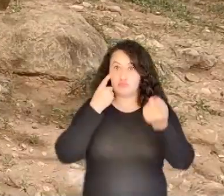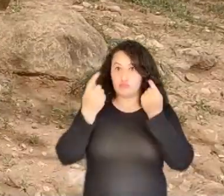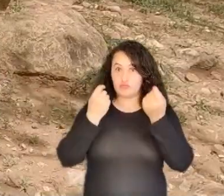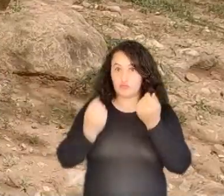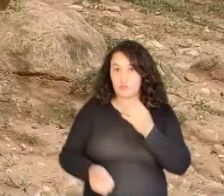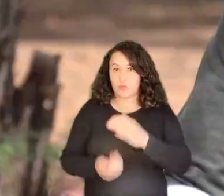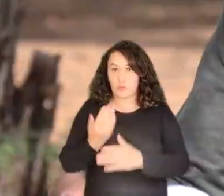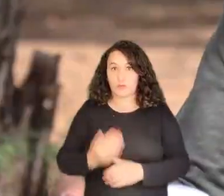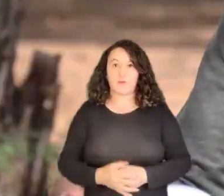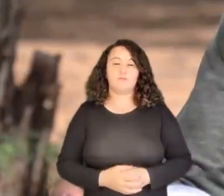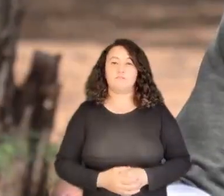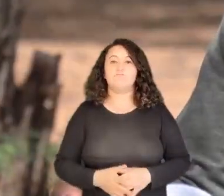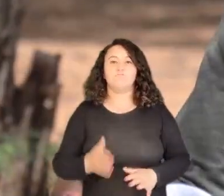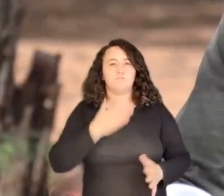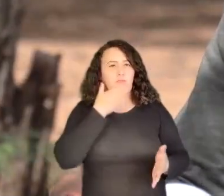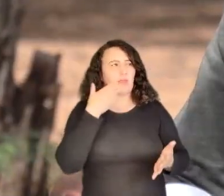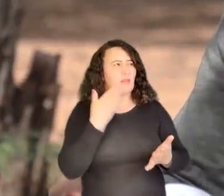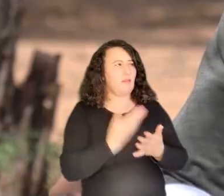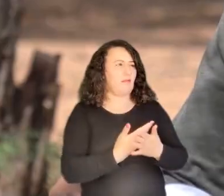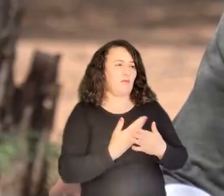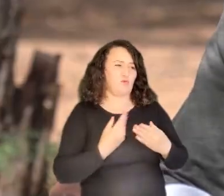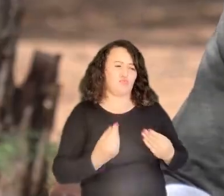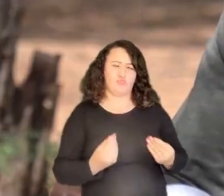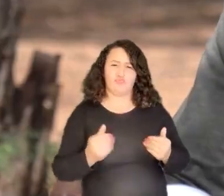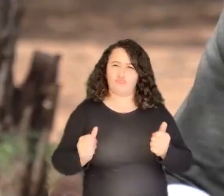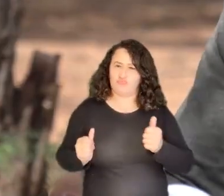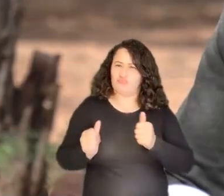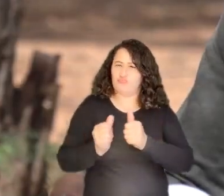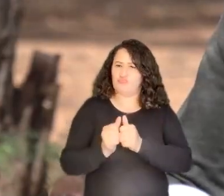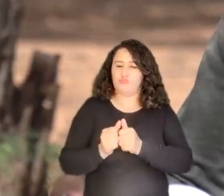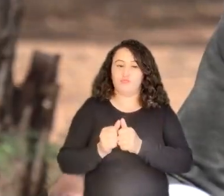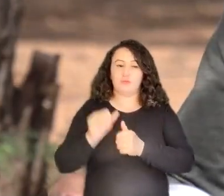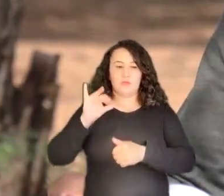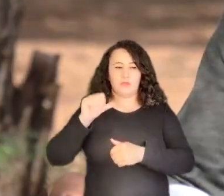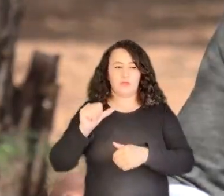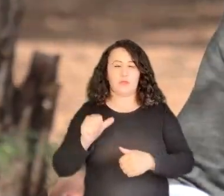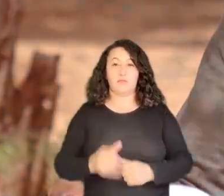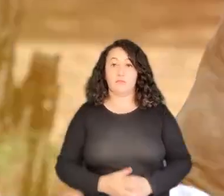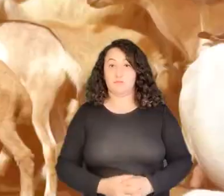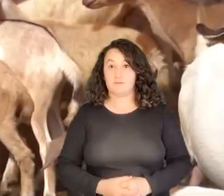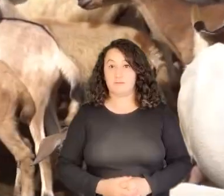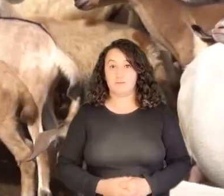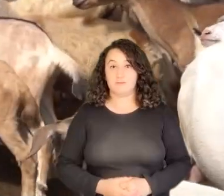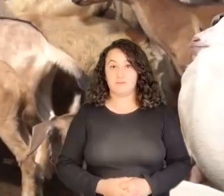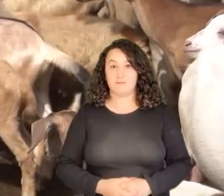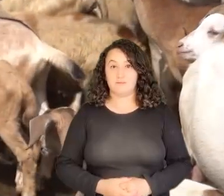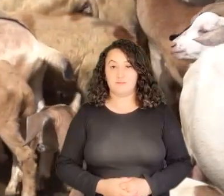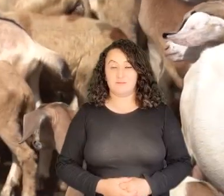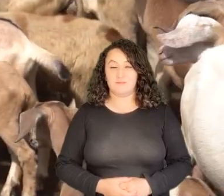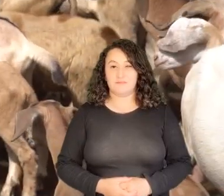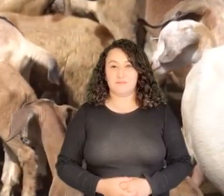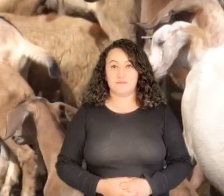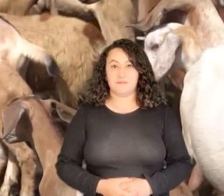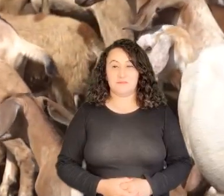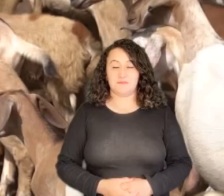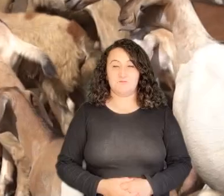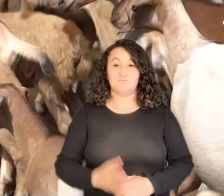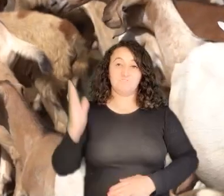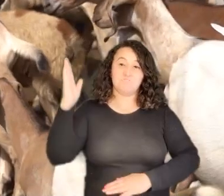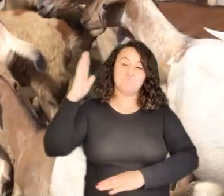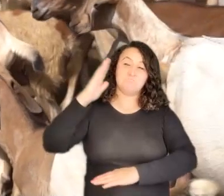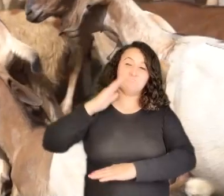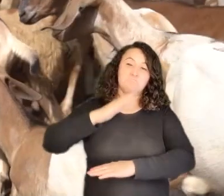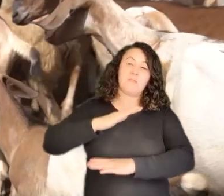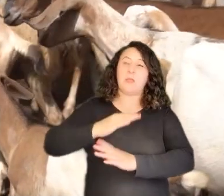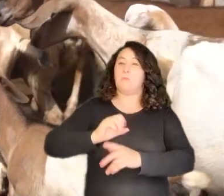nueva estrategia? Estamos agradecidos con el acompañamiento que nos vienen brindando. La primera parte de la